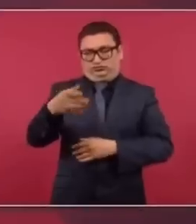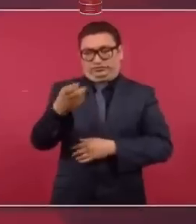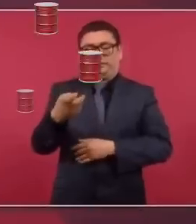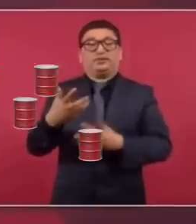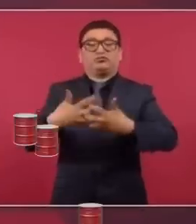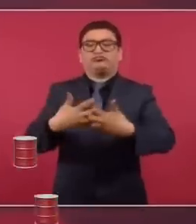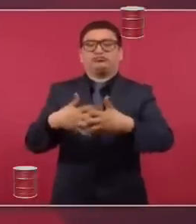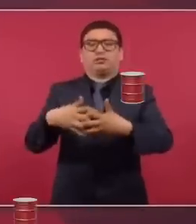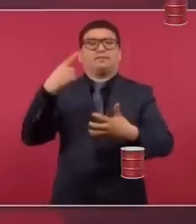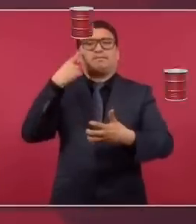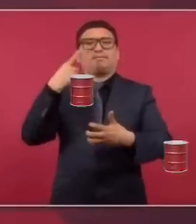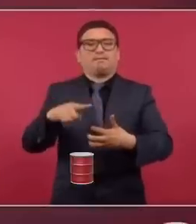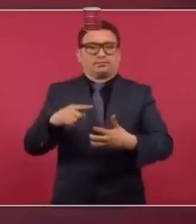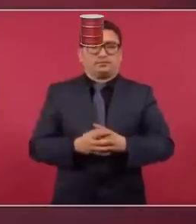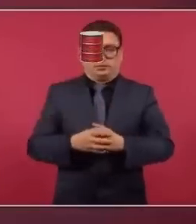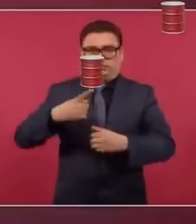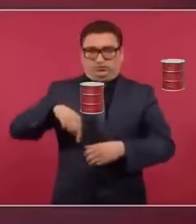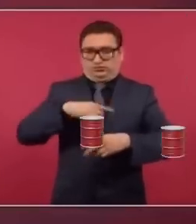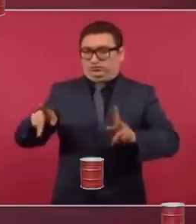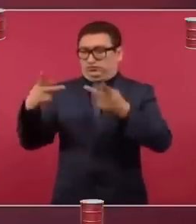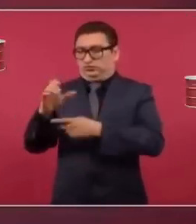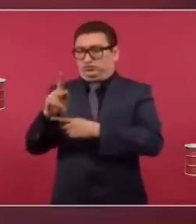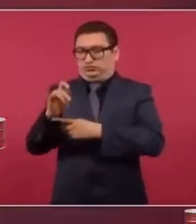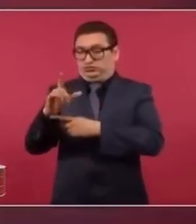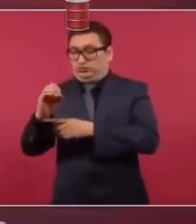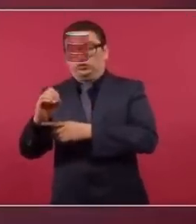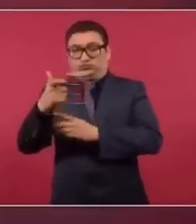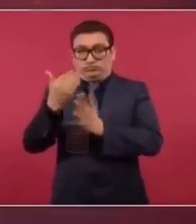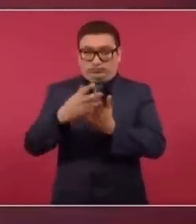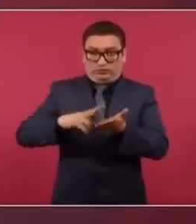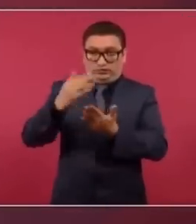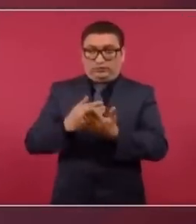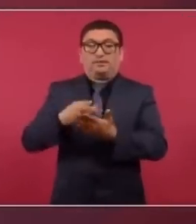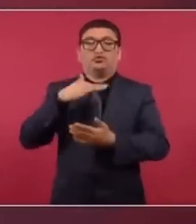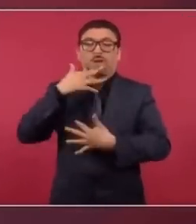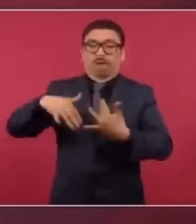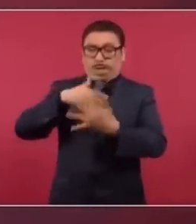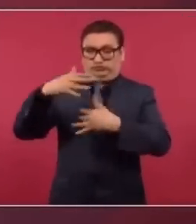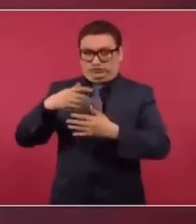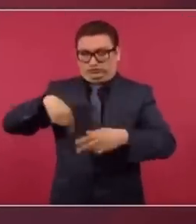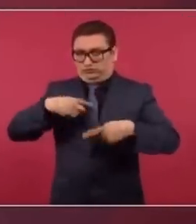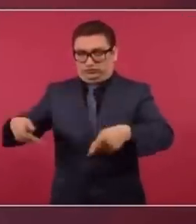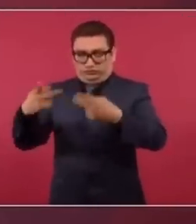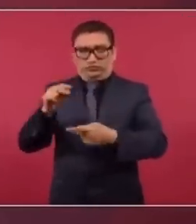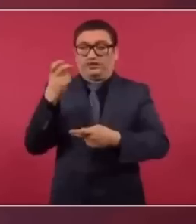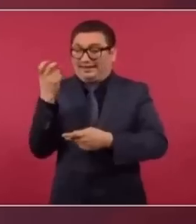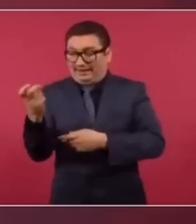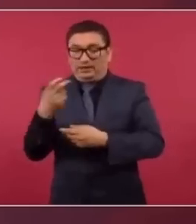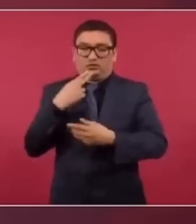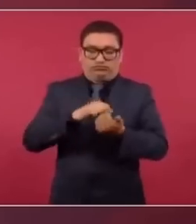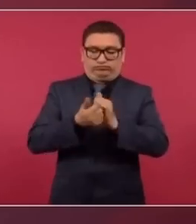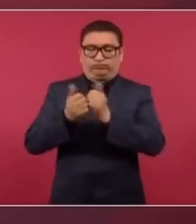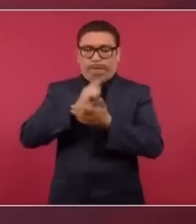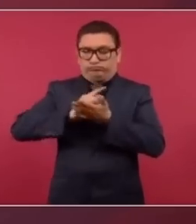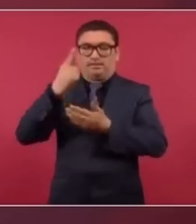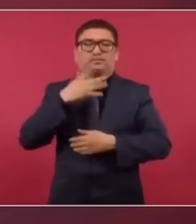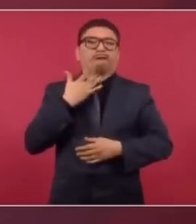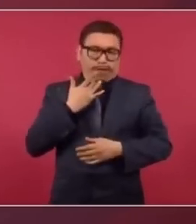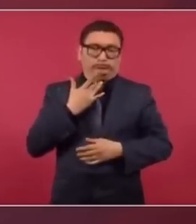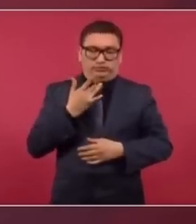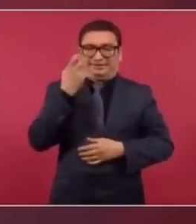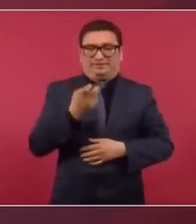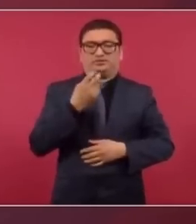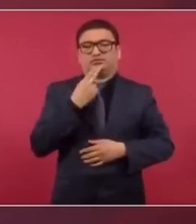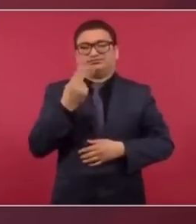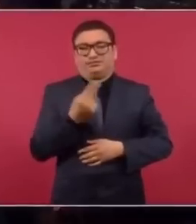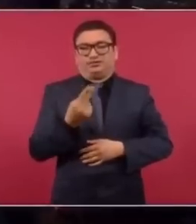no vender combustible, que cuesta menos, pero que además contamina más ese combustible, convertirlo en gasolinas. Y para